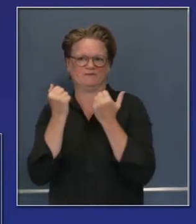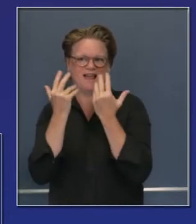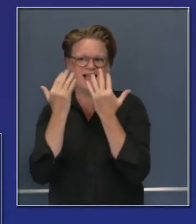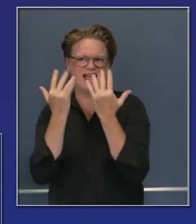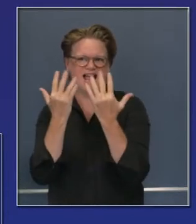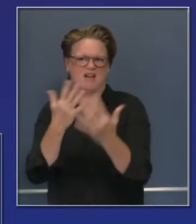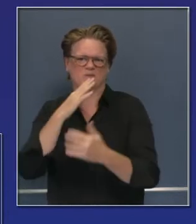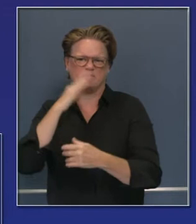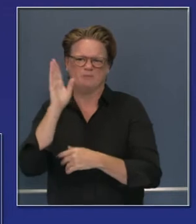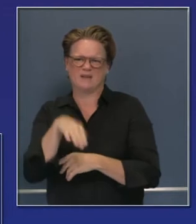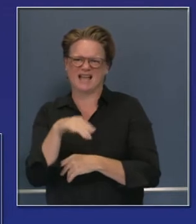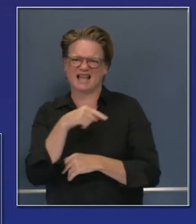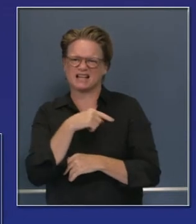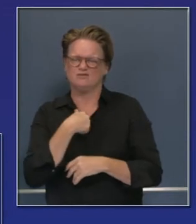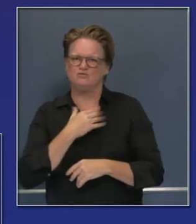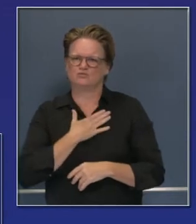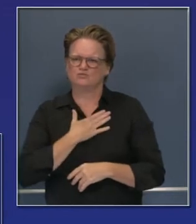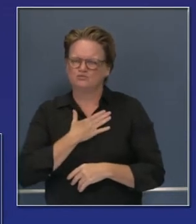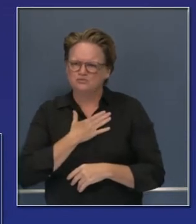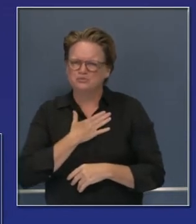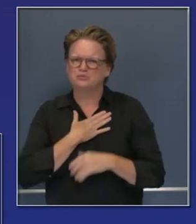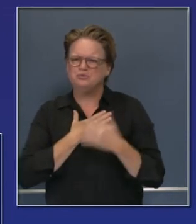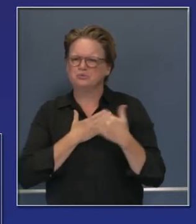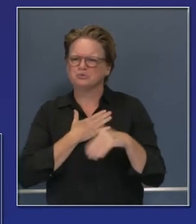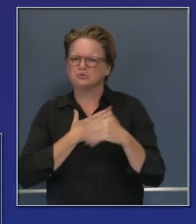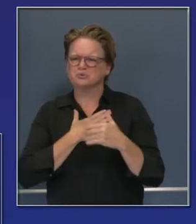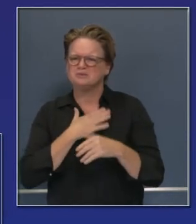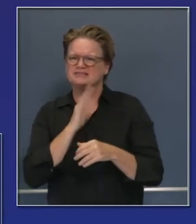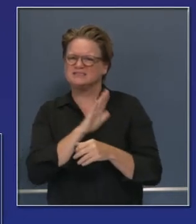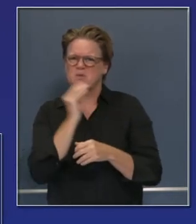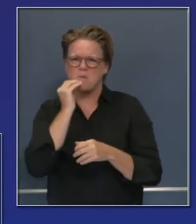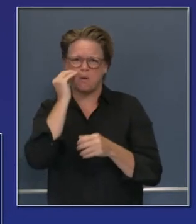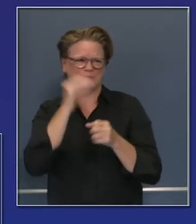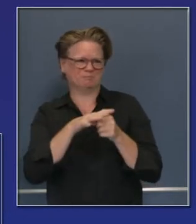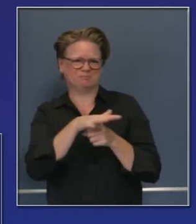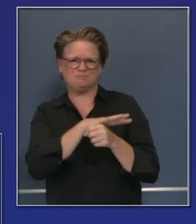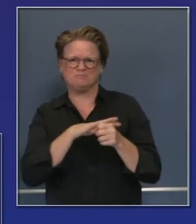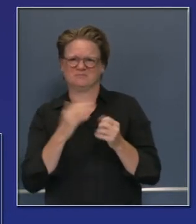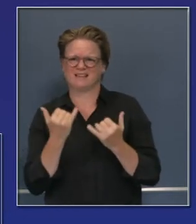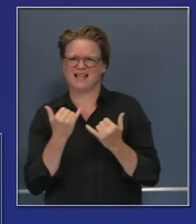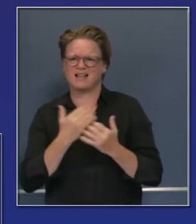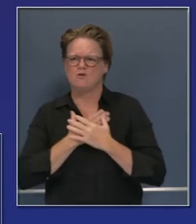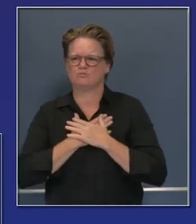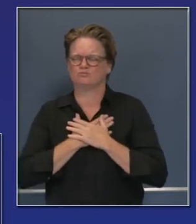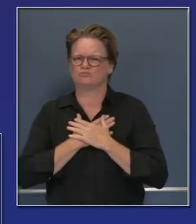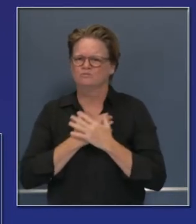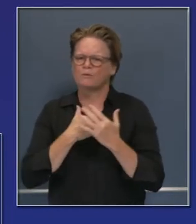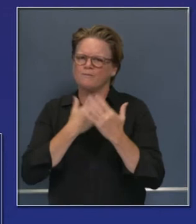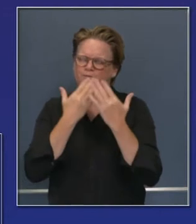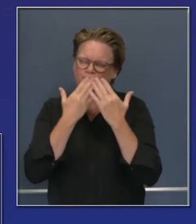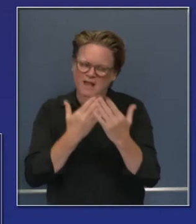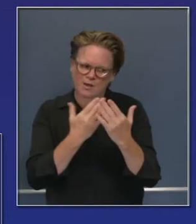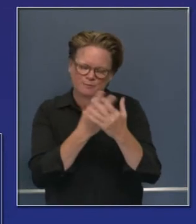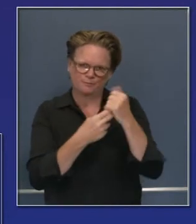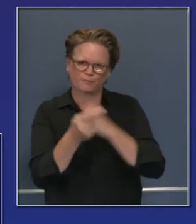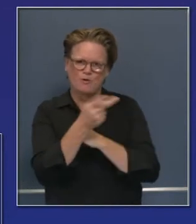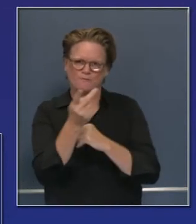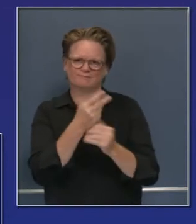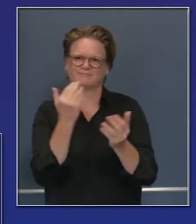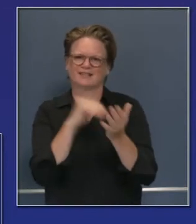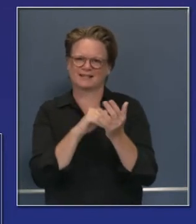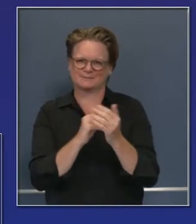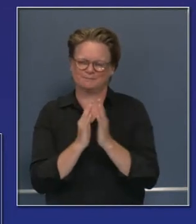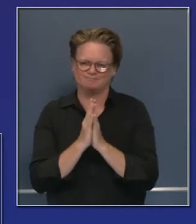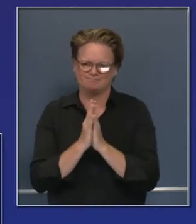y ya hablaremos de eso, el impacto ha sido muy fuerte contra su distrito en el estado de California. Gracias entonces a ambos por estar aquí